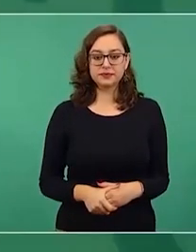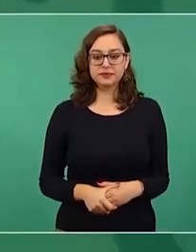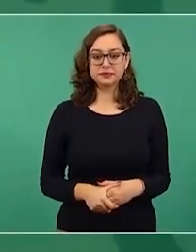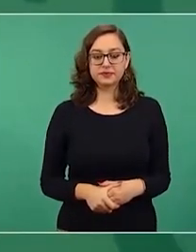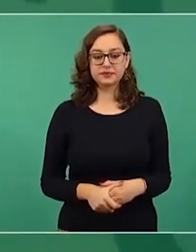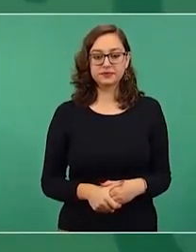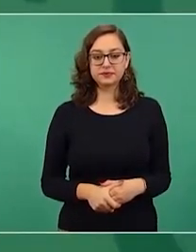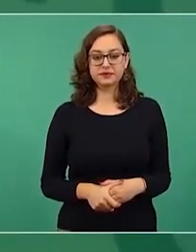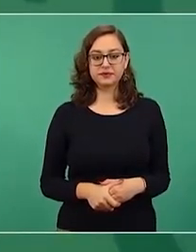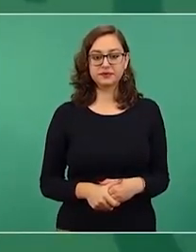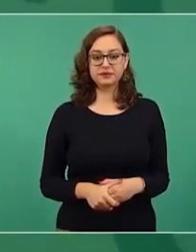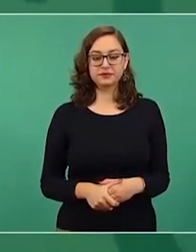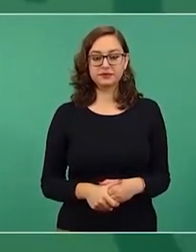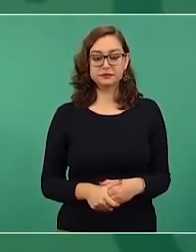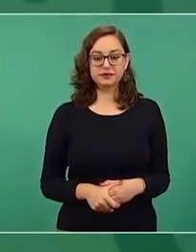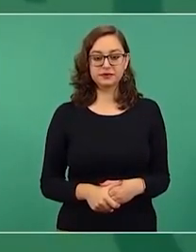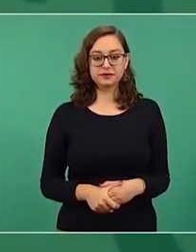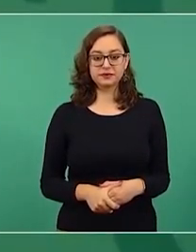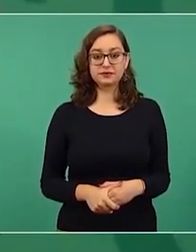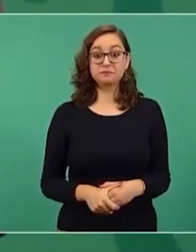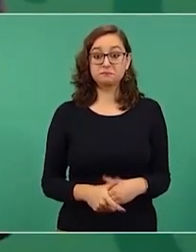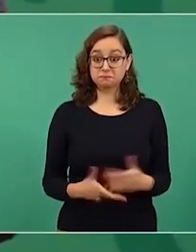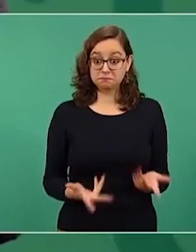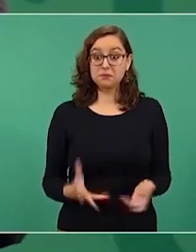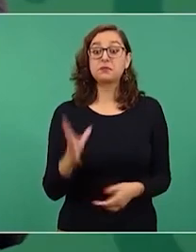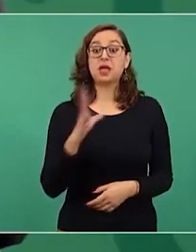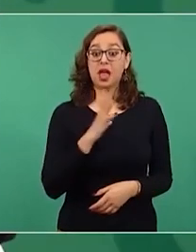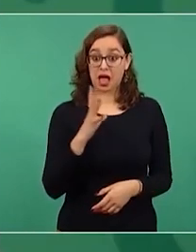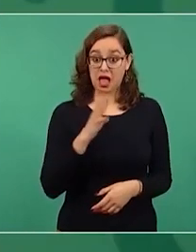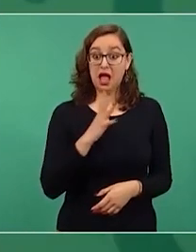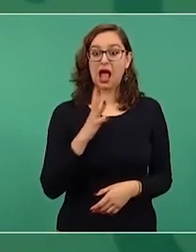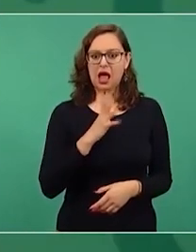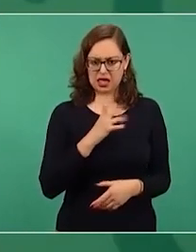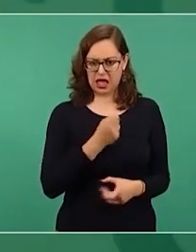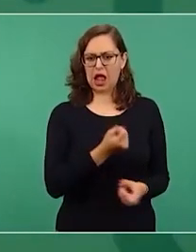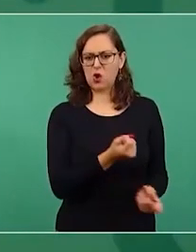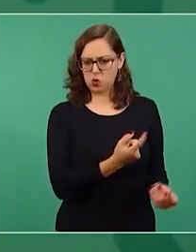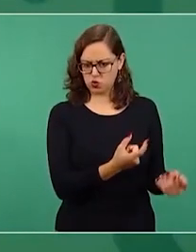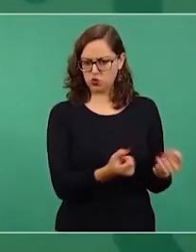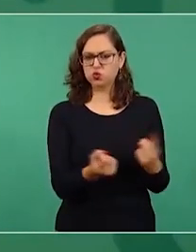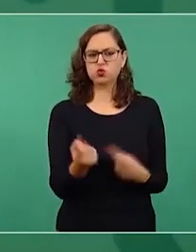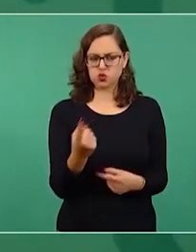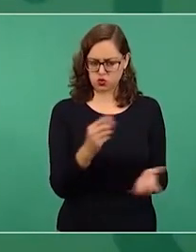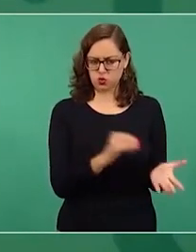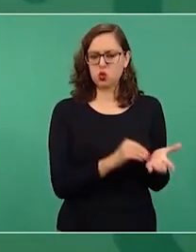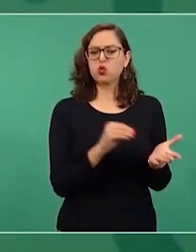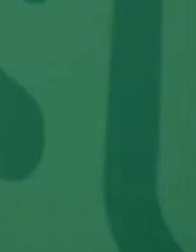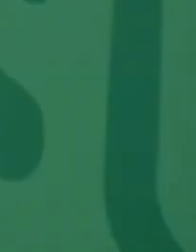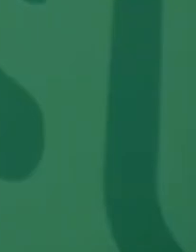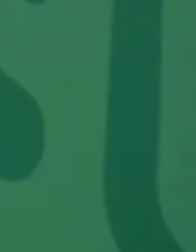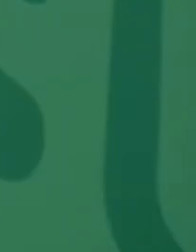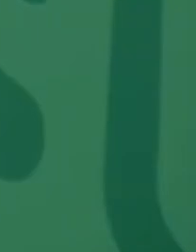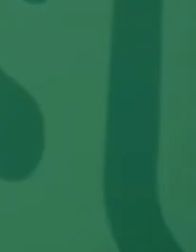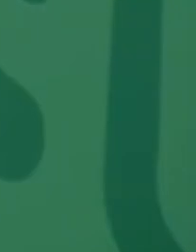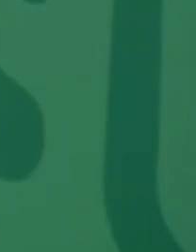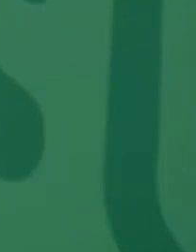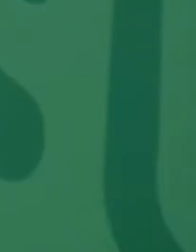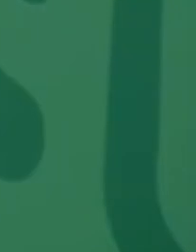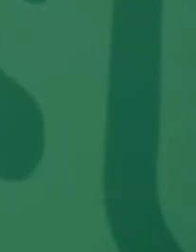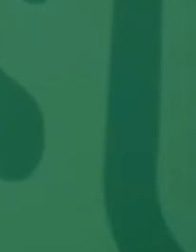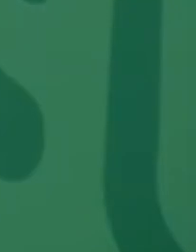Todavía hay abajo, porque se está limpiando